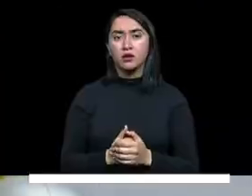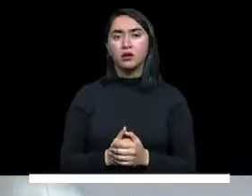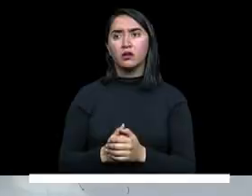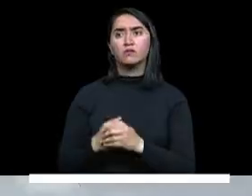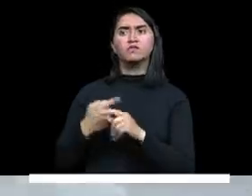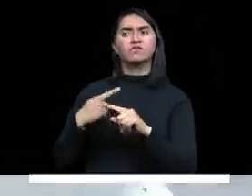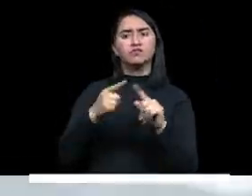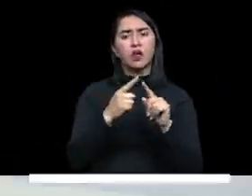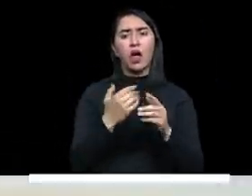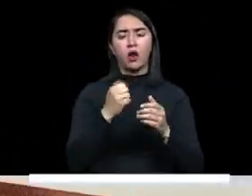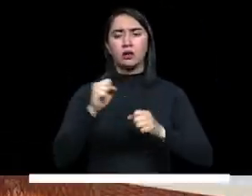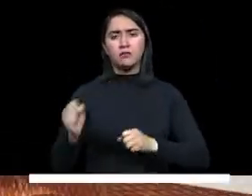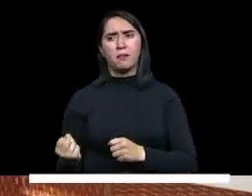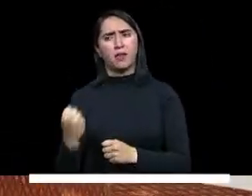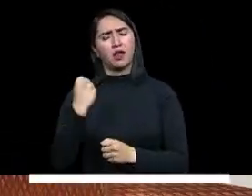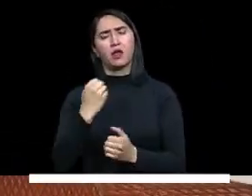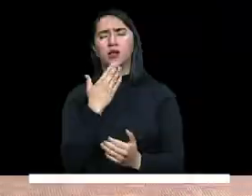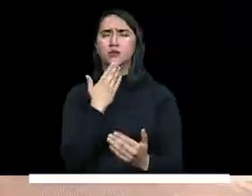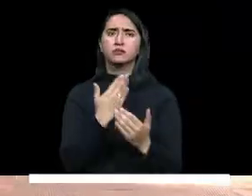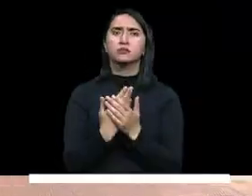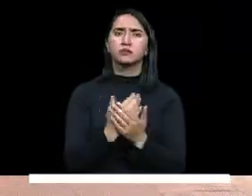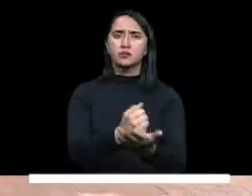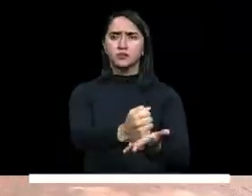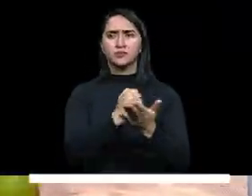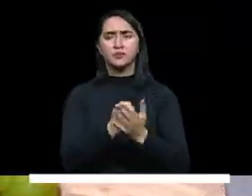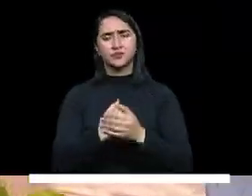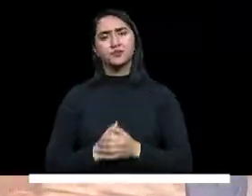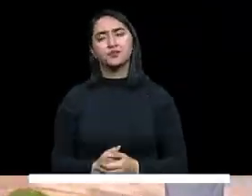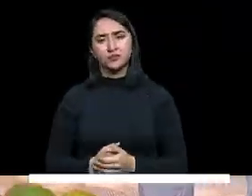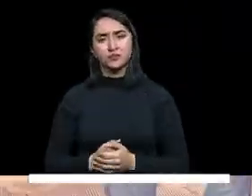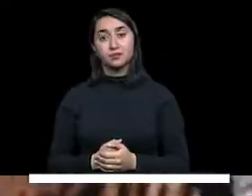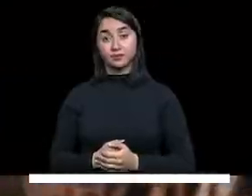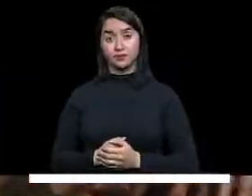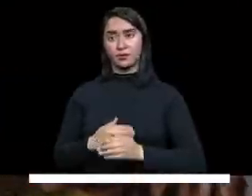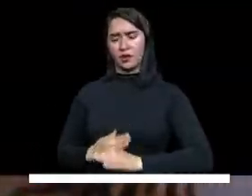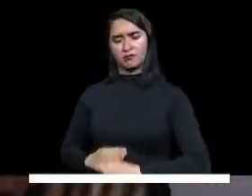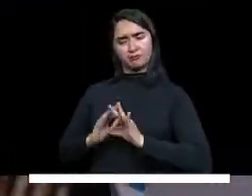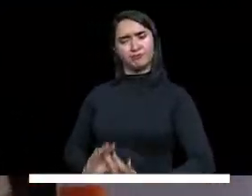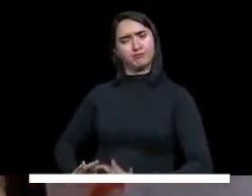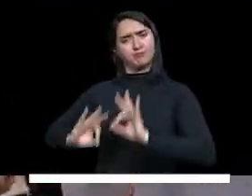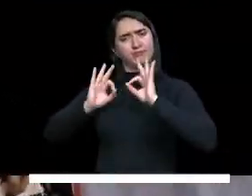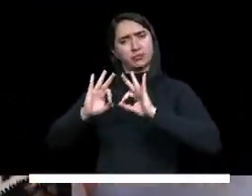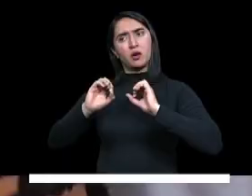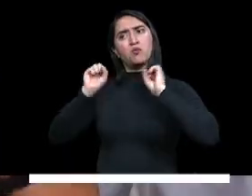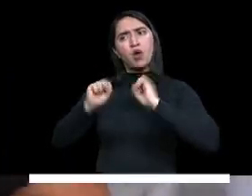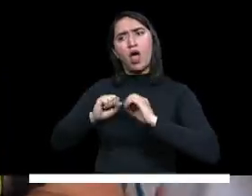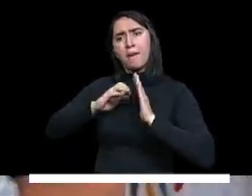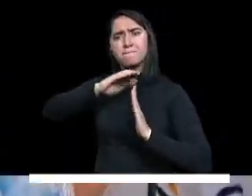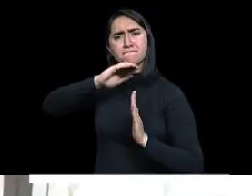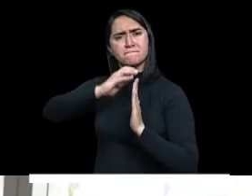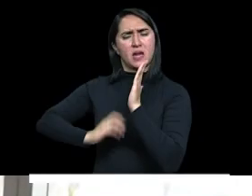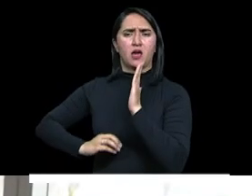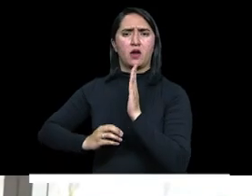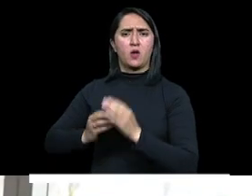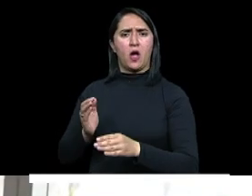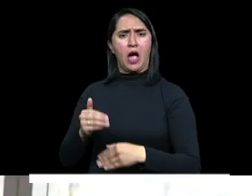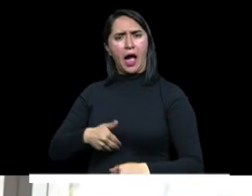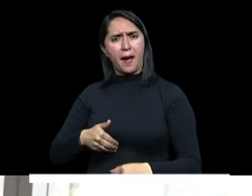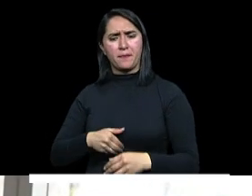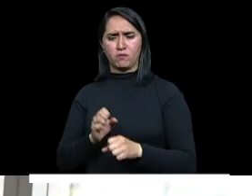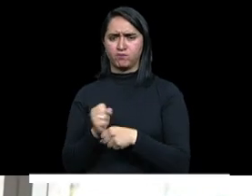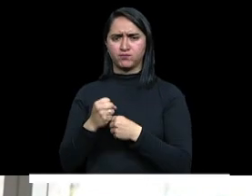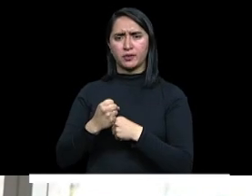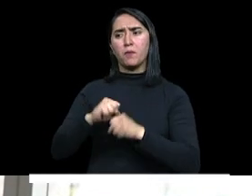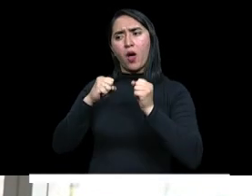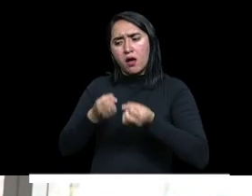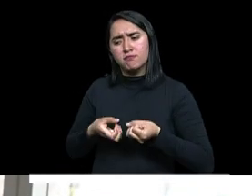que nos están entregando el día de hoy. Con seguridad contribuiremos a mitigar el hambre y asegurar la alimentación y el bienestar de los niños y niñas. En